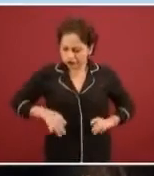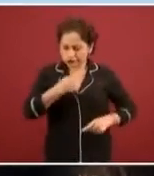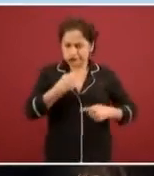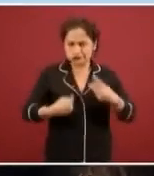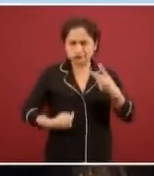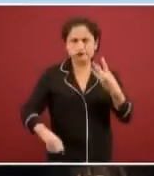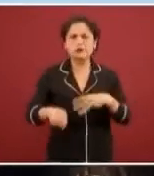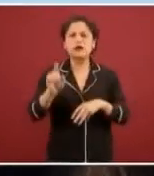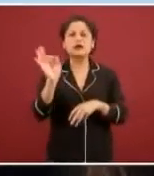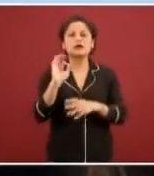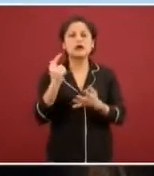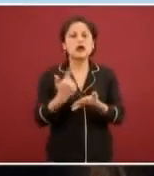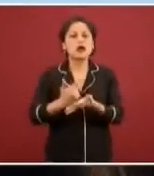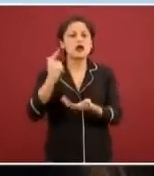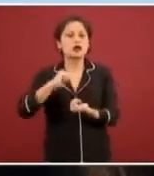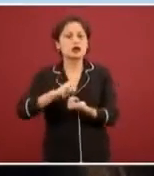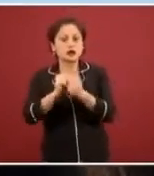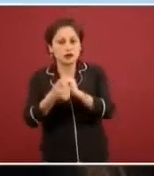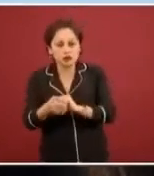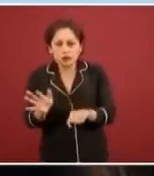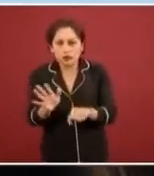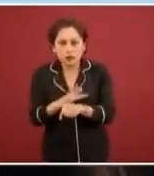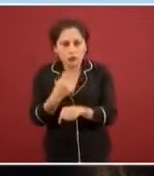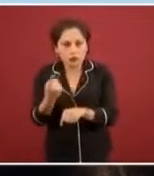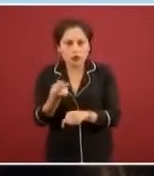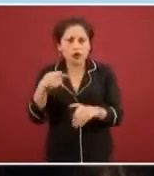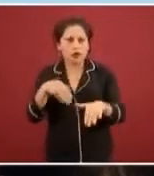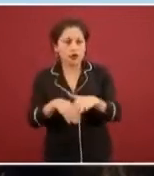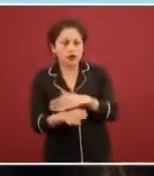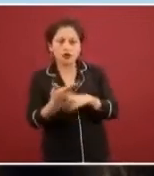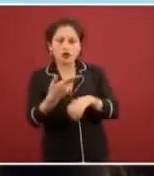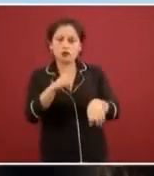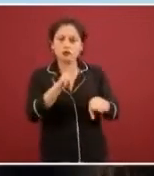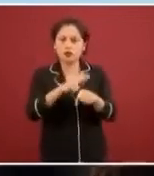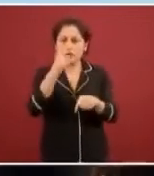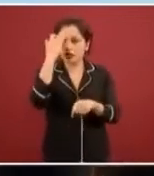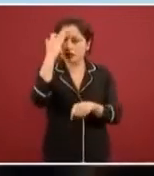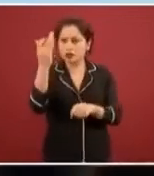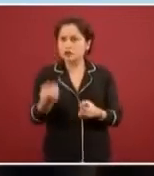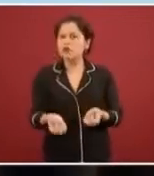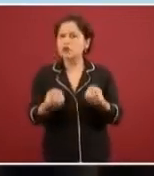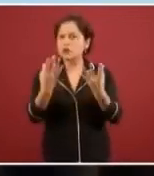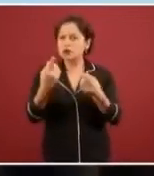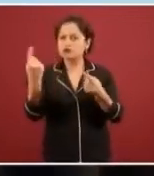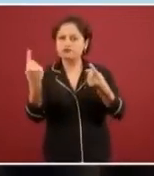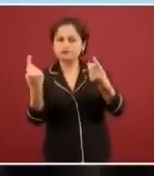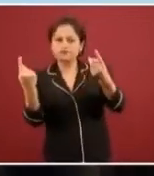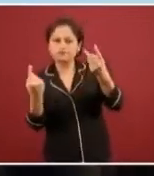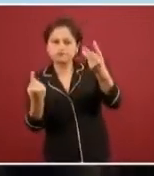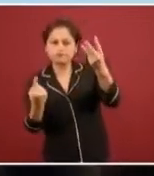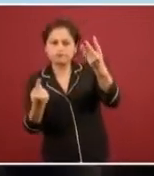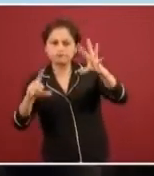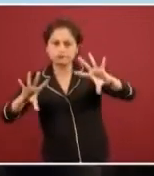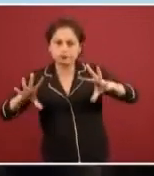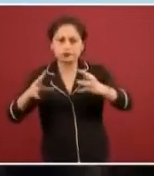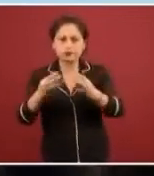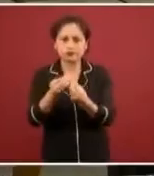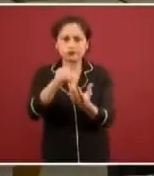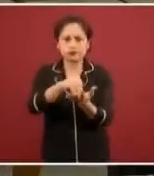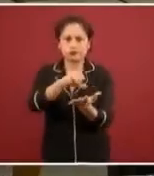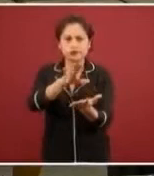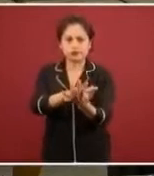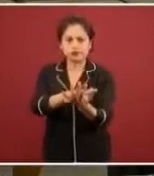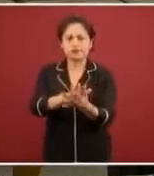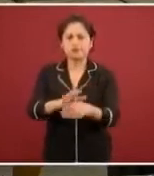tuvieron, si es que se hospitalizaron, cuánto duró la hospitalización, etcétera, etcétera, etcétera. Y esto